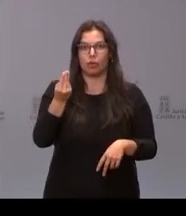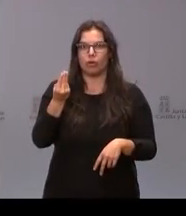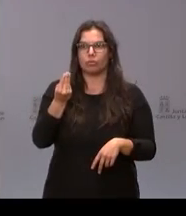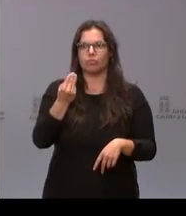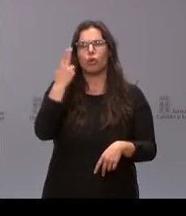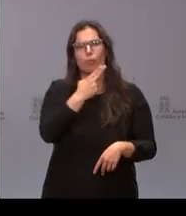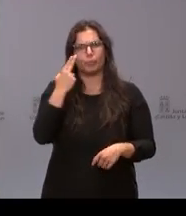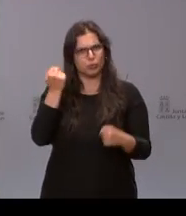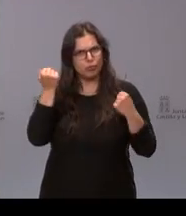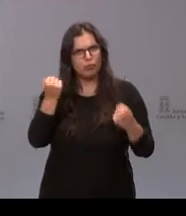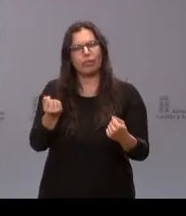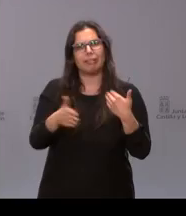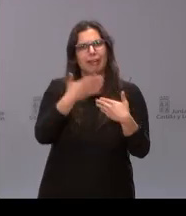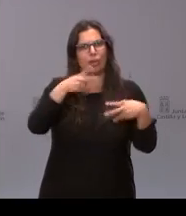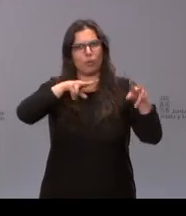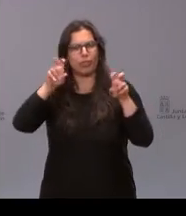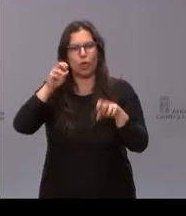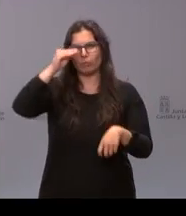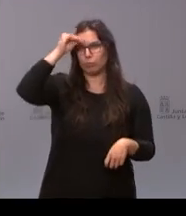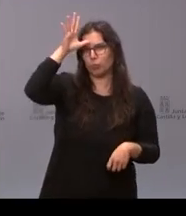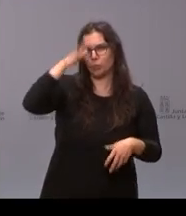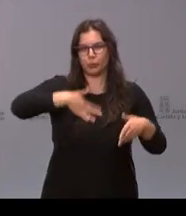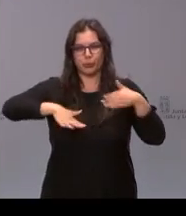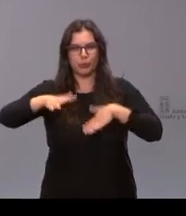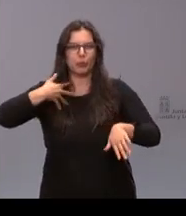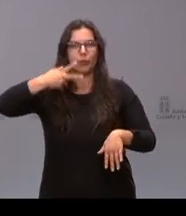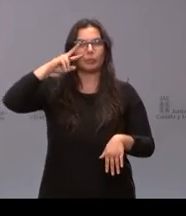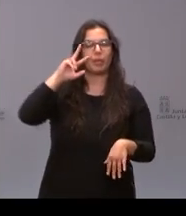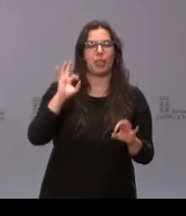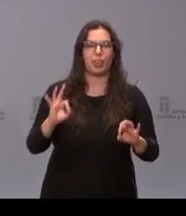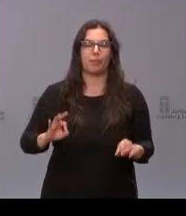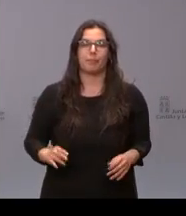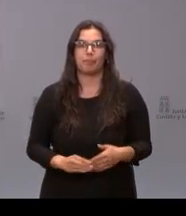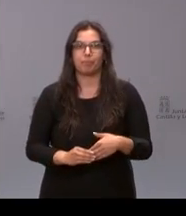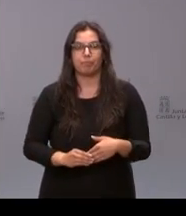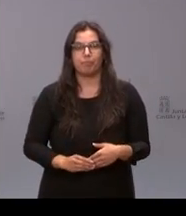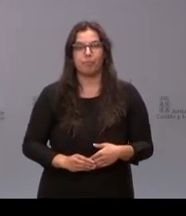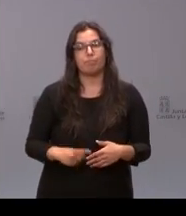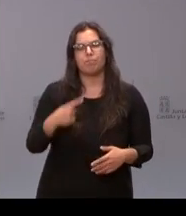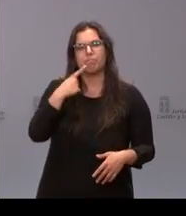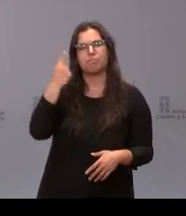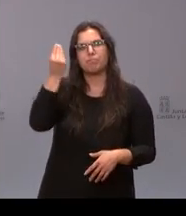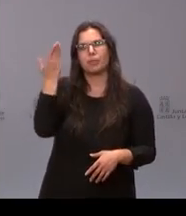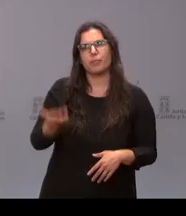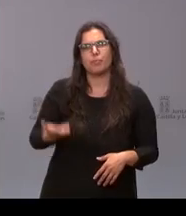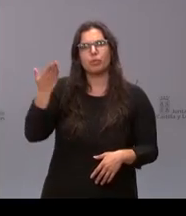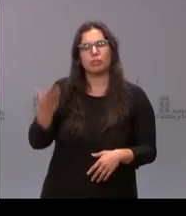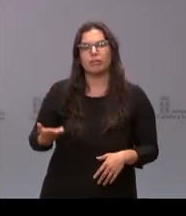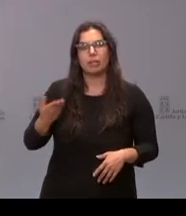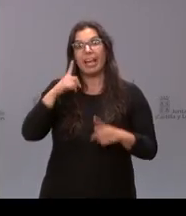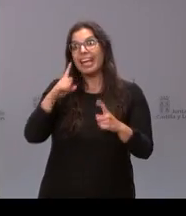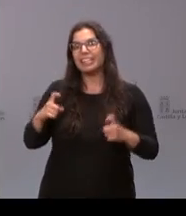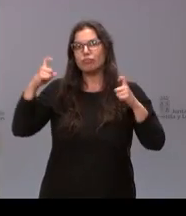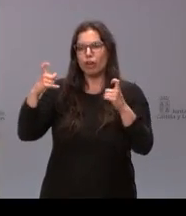compromiso innovación conocimiento y experiencia ponemos en valor todo ese esfuerzo y